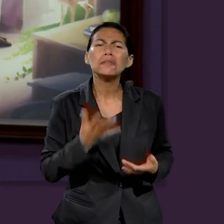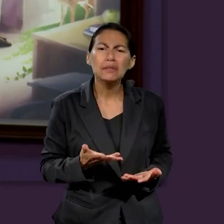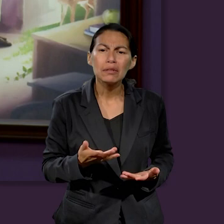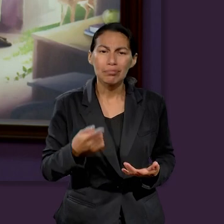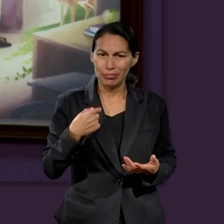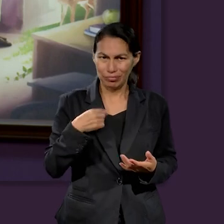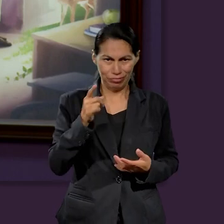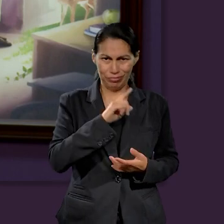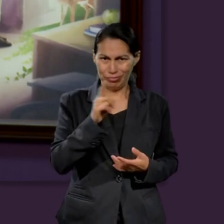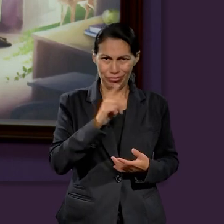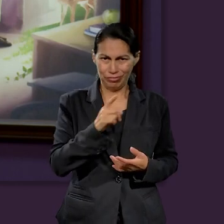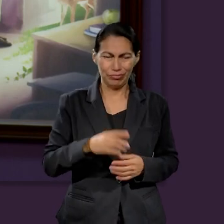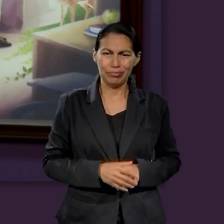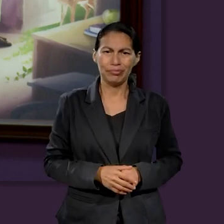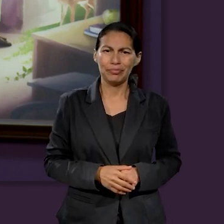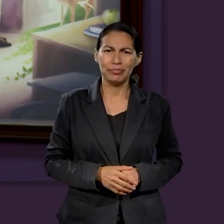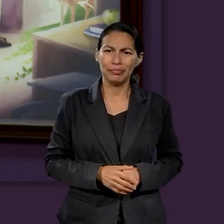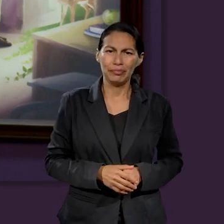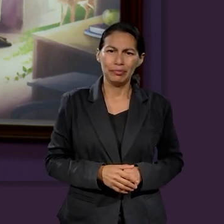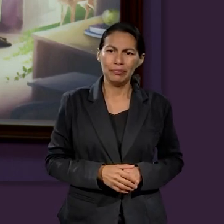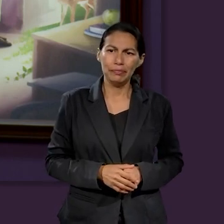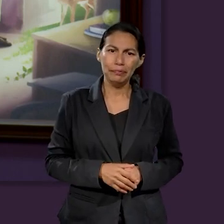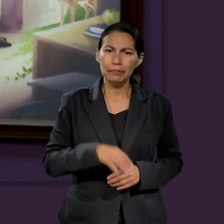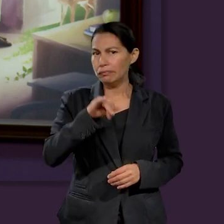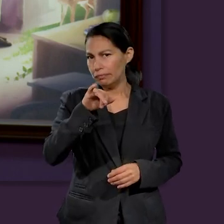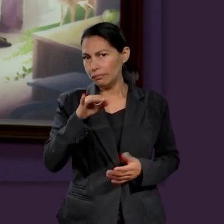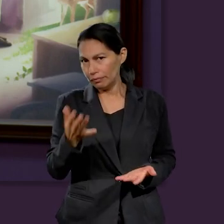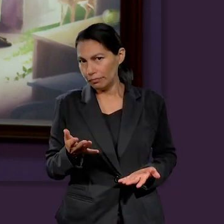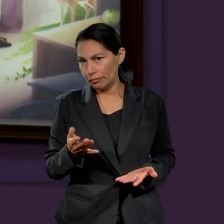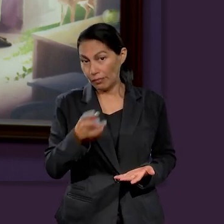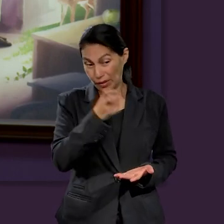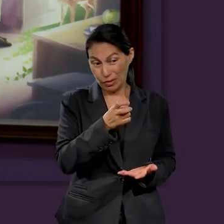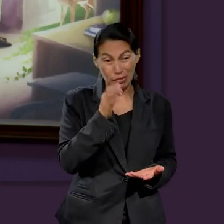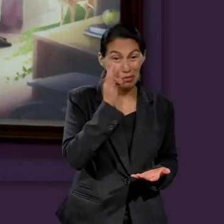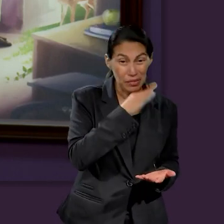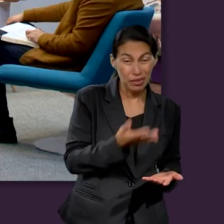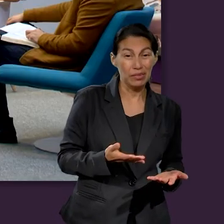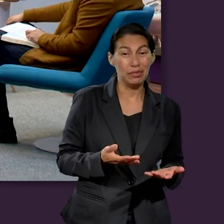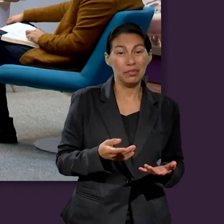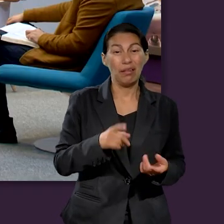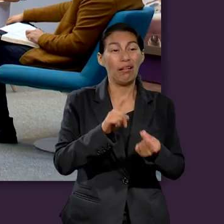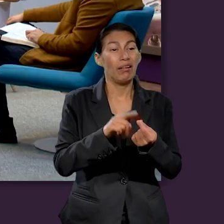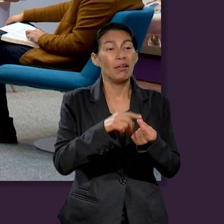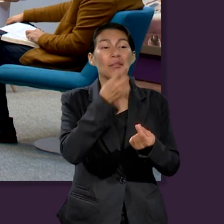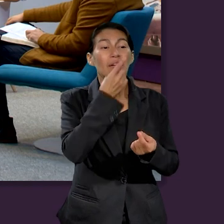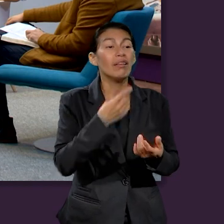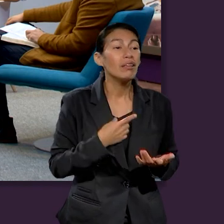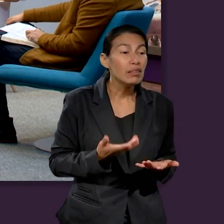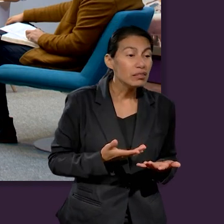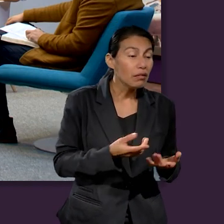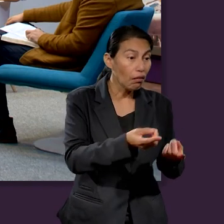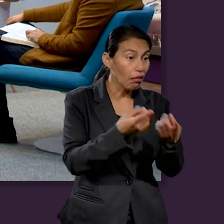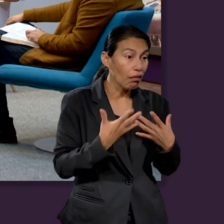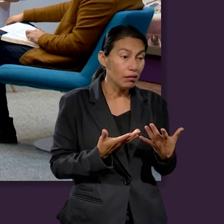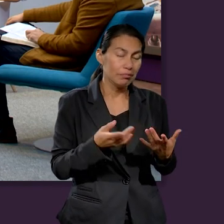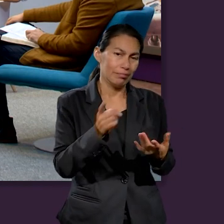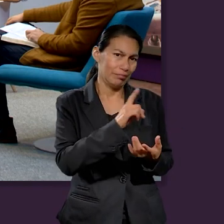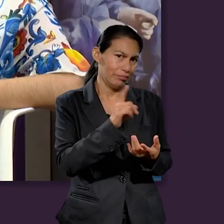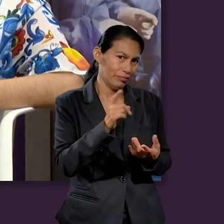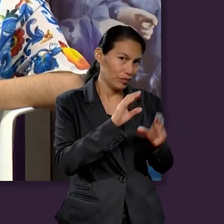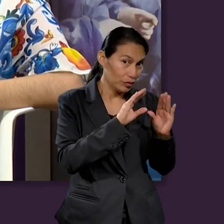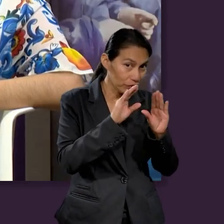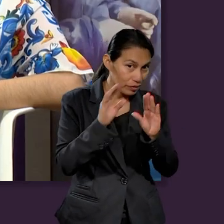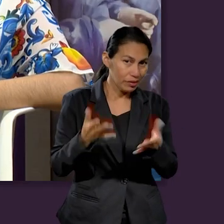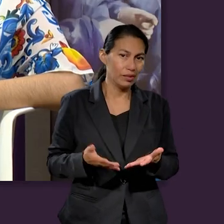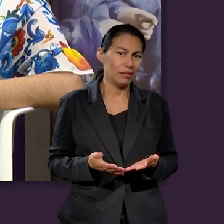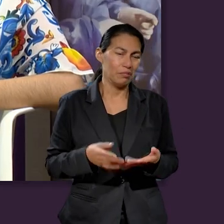pienso que es fraude. Ok. Y que es mentirle a la gente. estudiante de derecho y entonces estoy diciendo eso es fraude y legalmente no va muy bien. Sí, es que podría ser